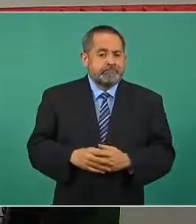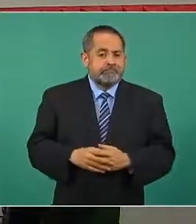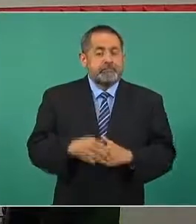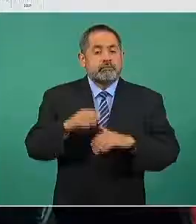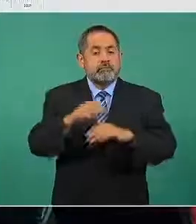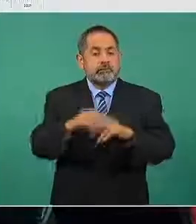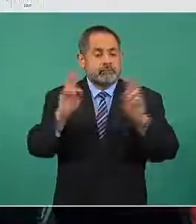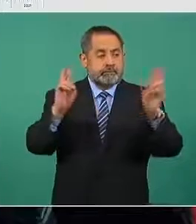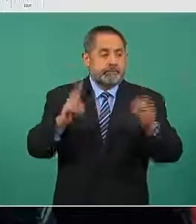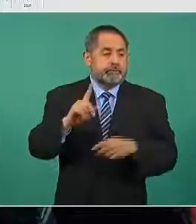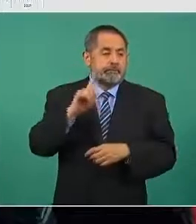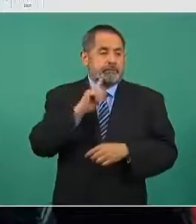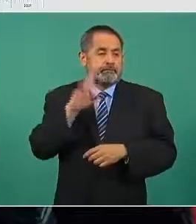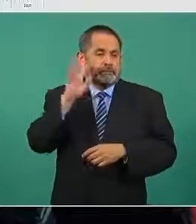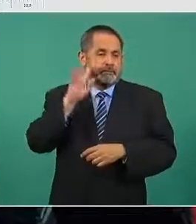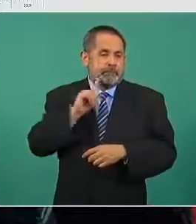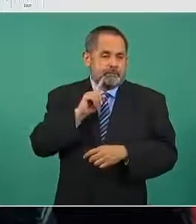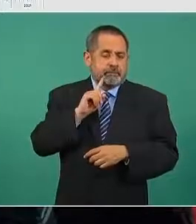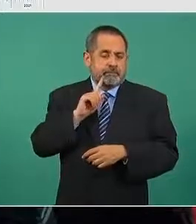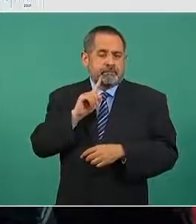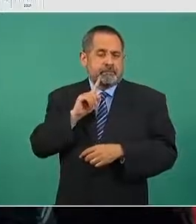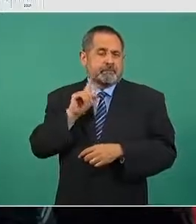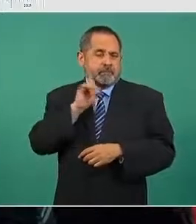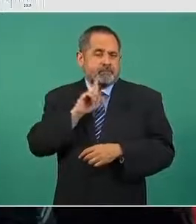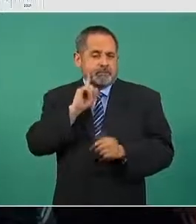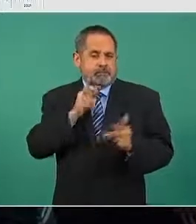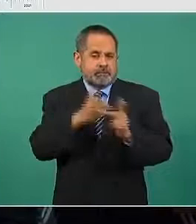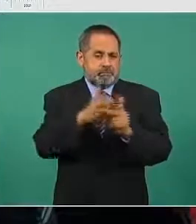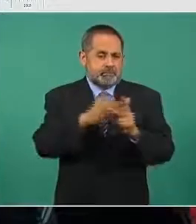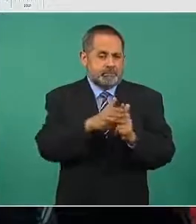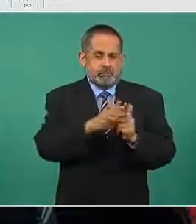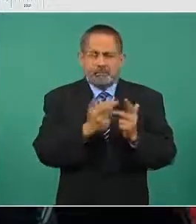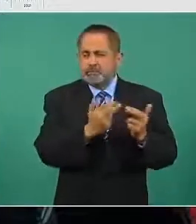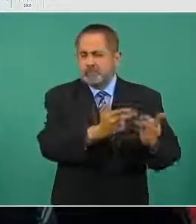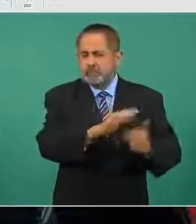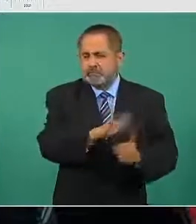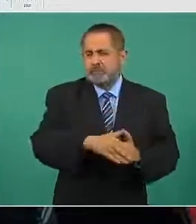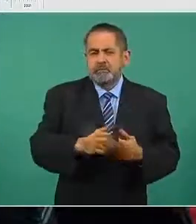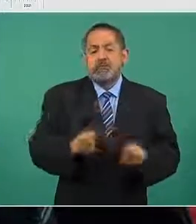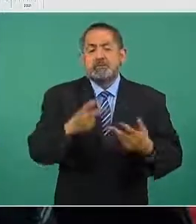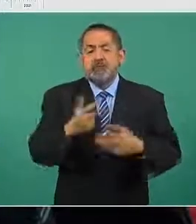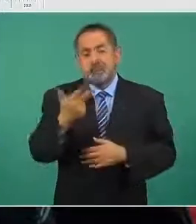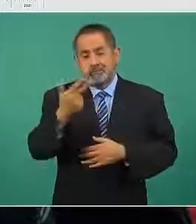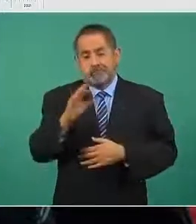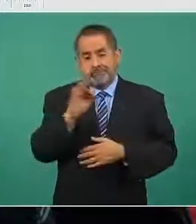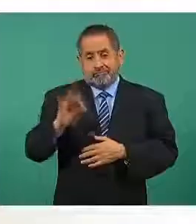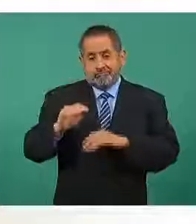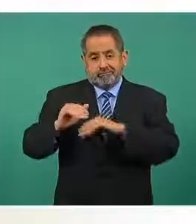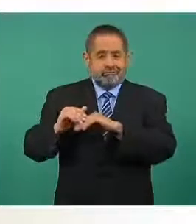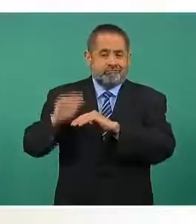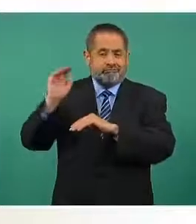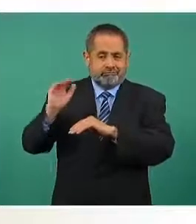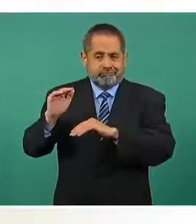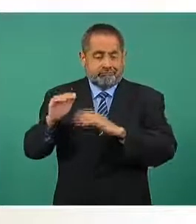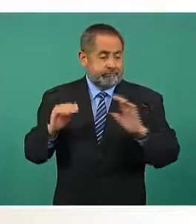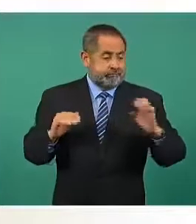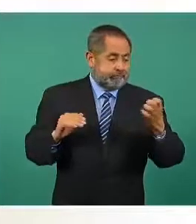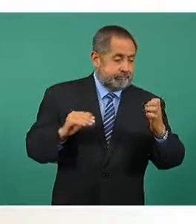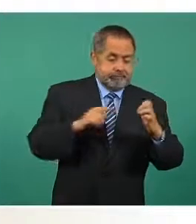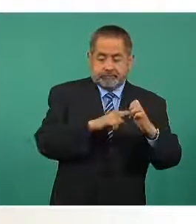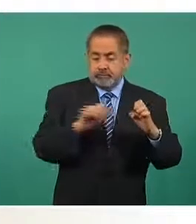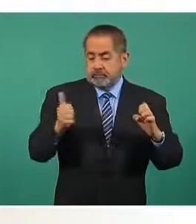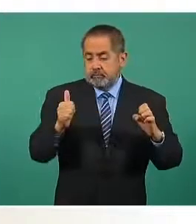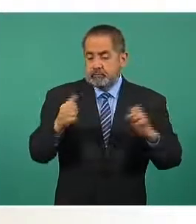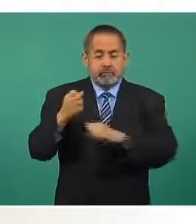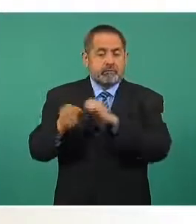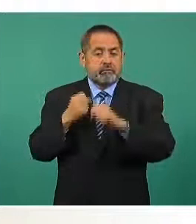feminicidio este delito aumentó ocho por ciento respecto a enero agosto de dos